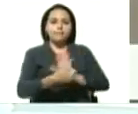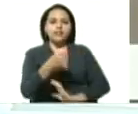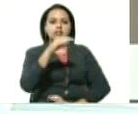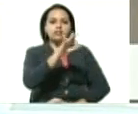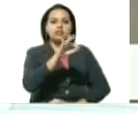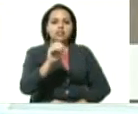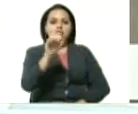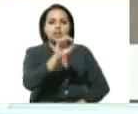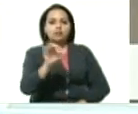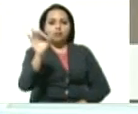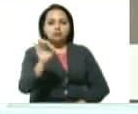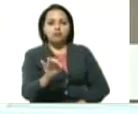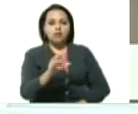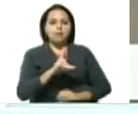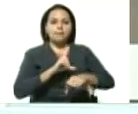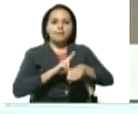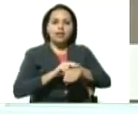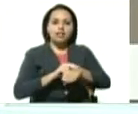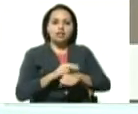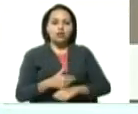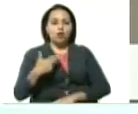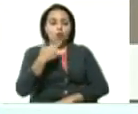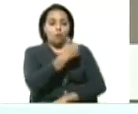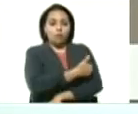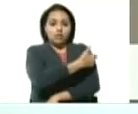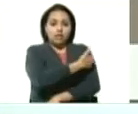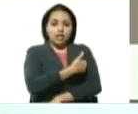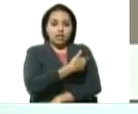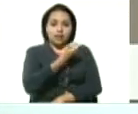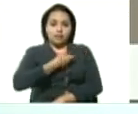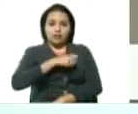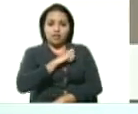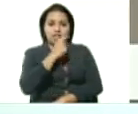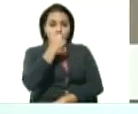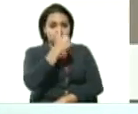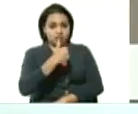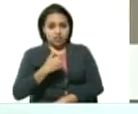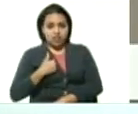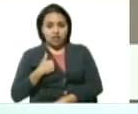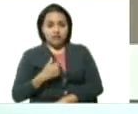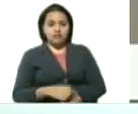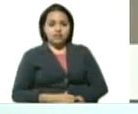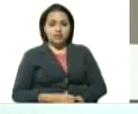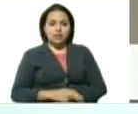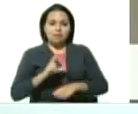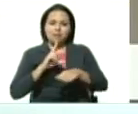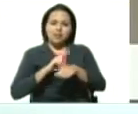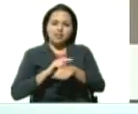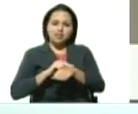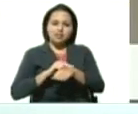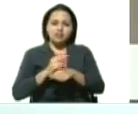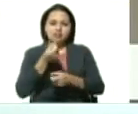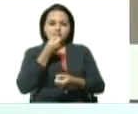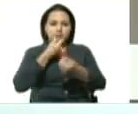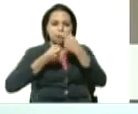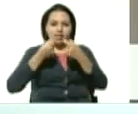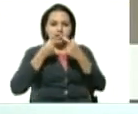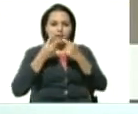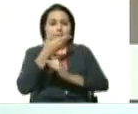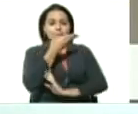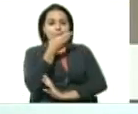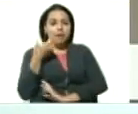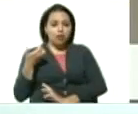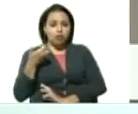% médicos de hospitales en Madrid nos decían que el medicamento más eficiente que ellos habían tenido